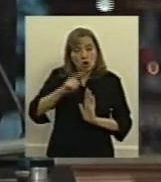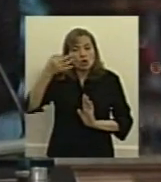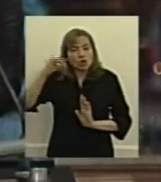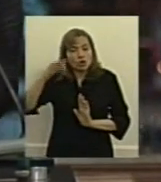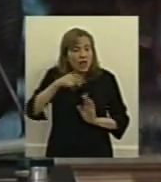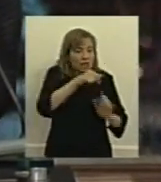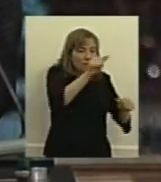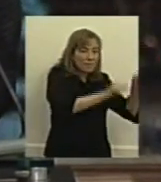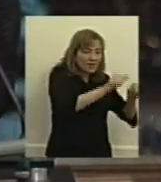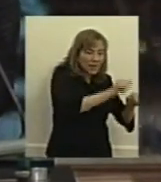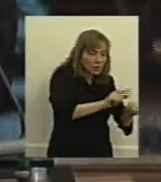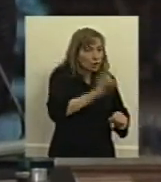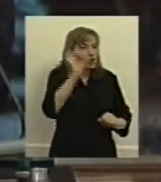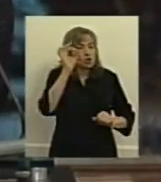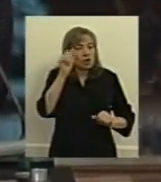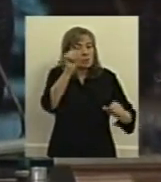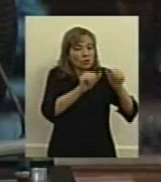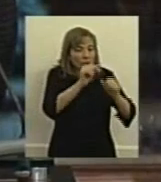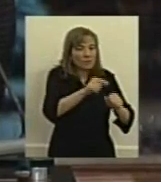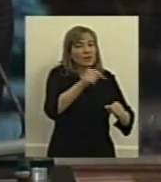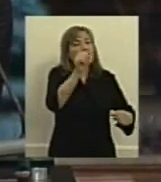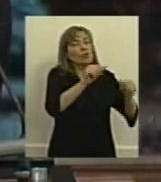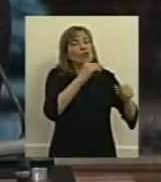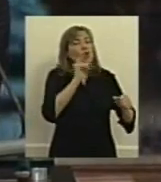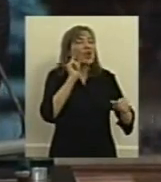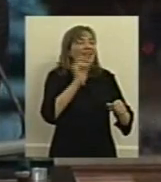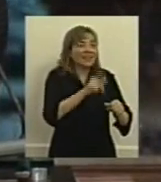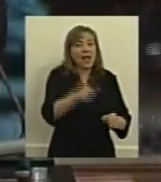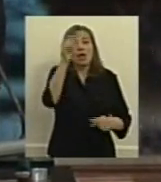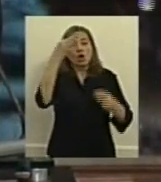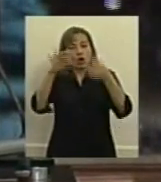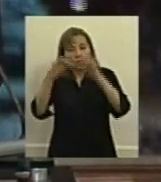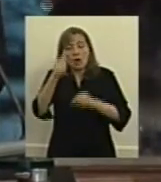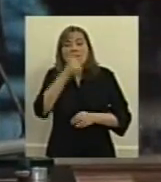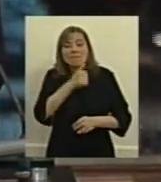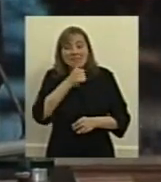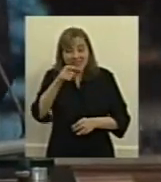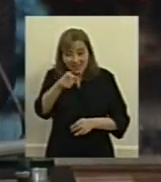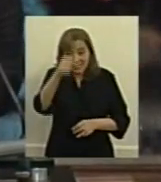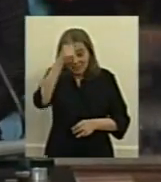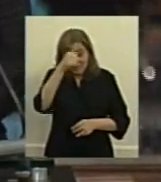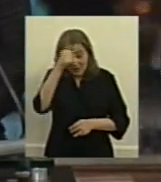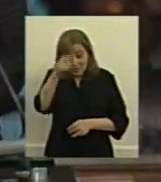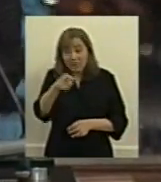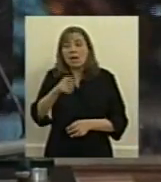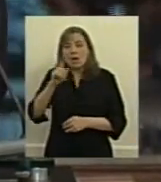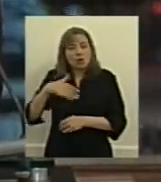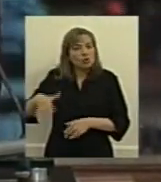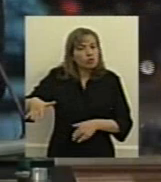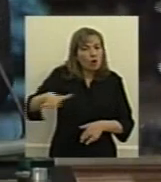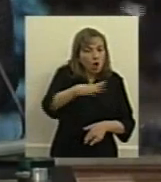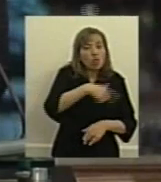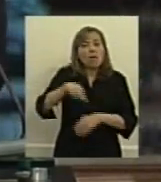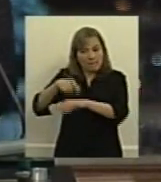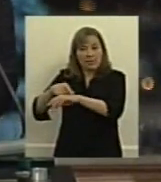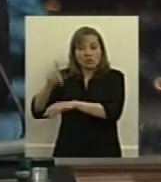laboratorios no solamente a las droguerías no solamente a las farmacias sino también a todo el sector de la medicina